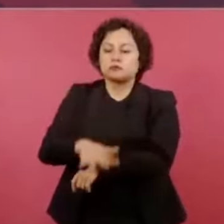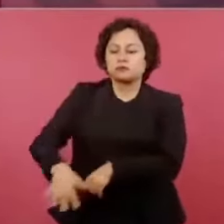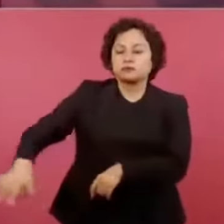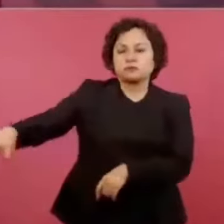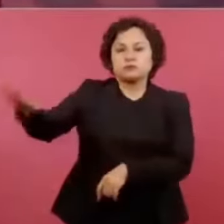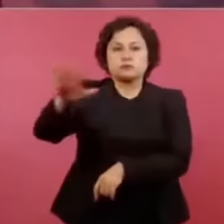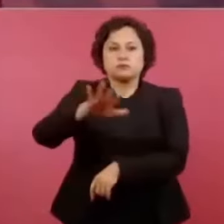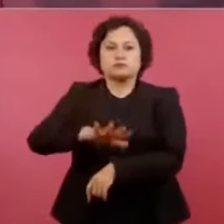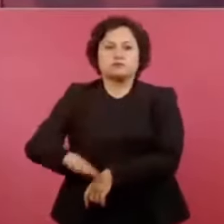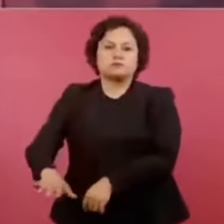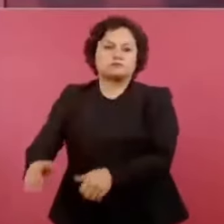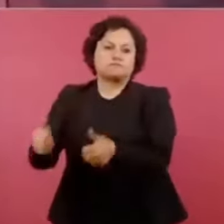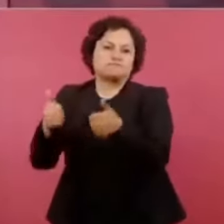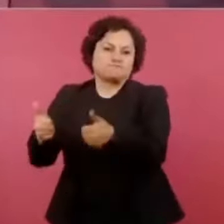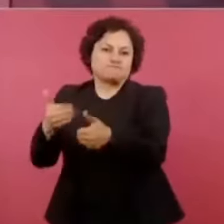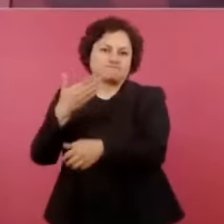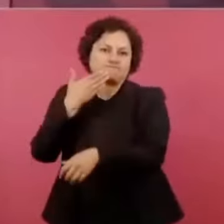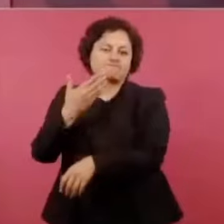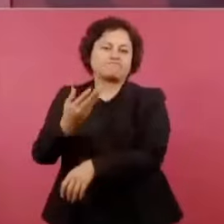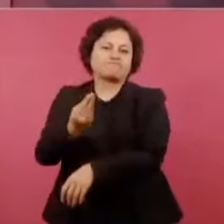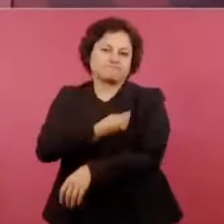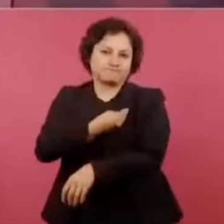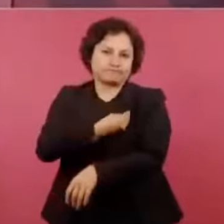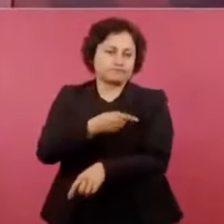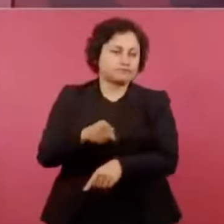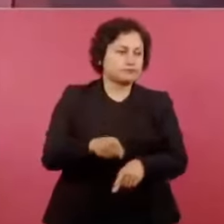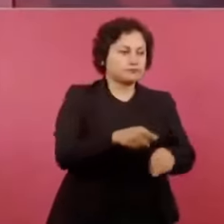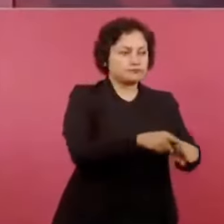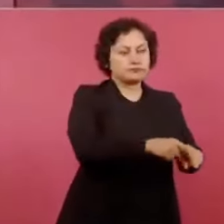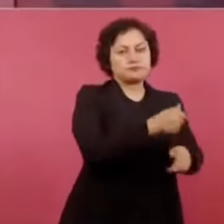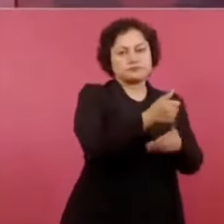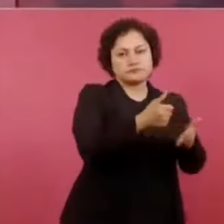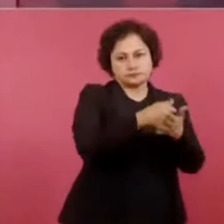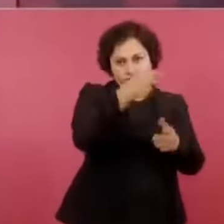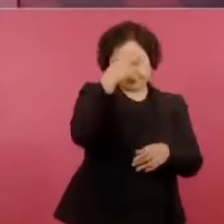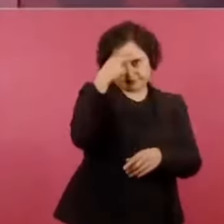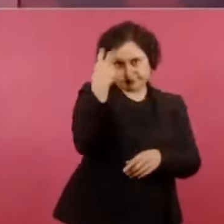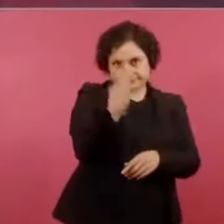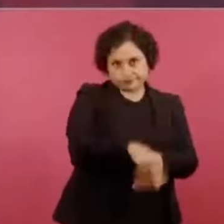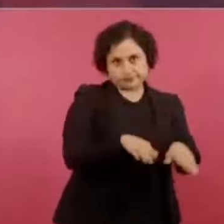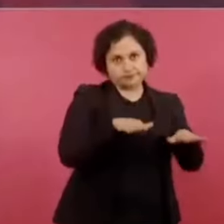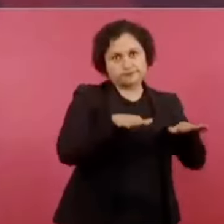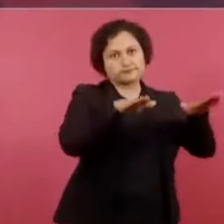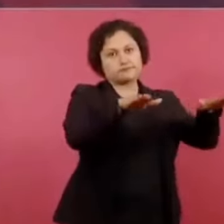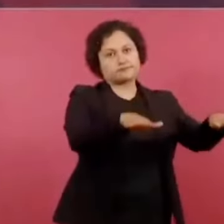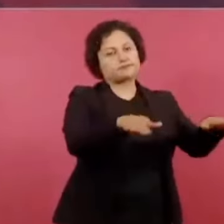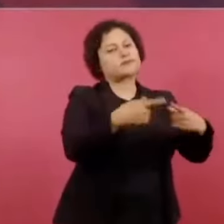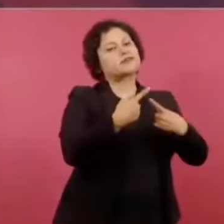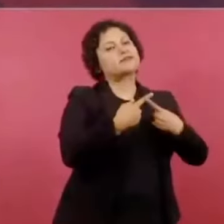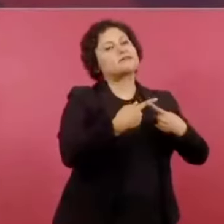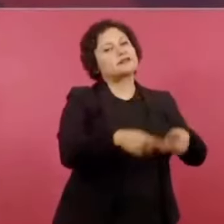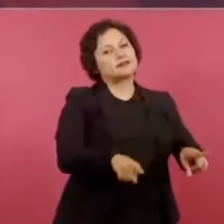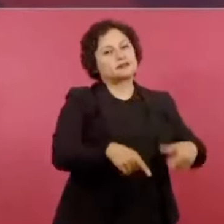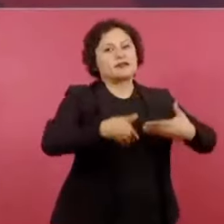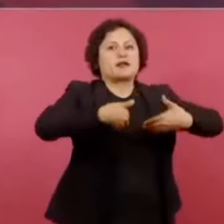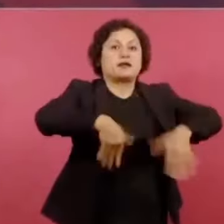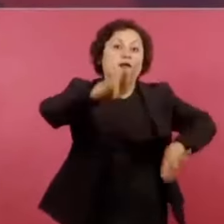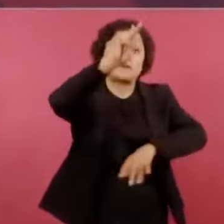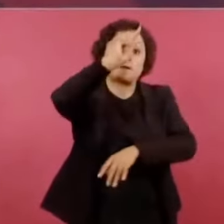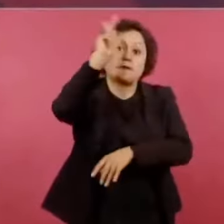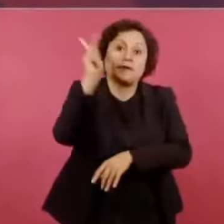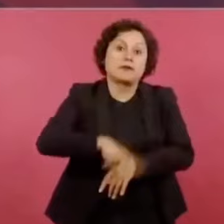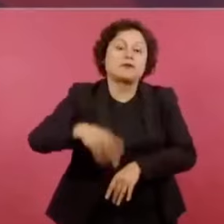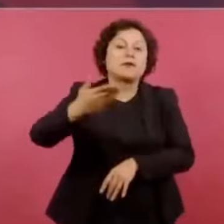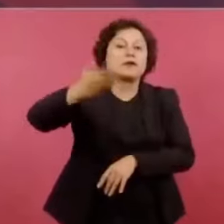donde quería construir el nuevo aeropuerto en Texcoco hay hundimientos diferenciados,